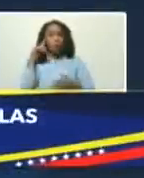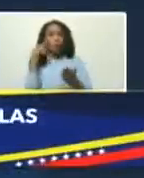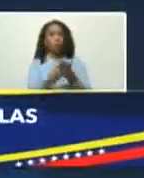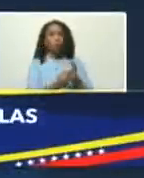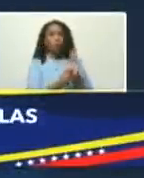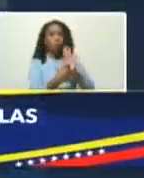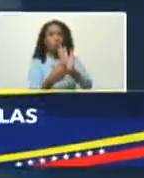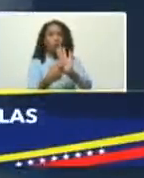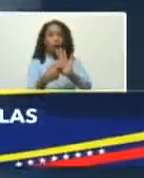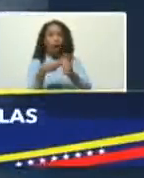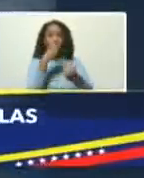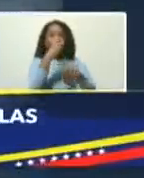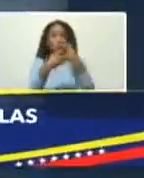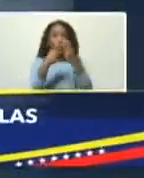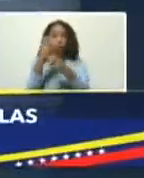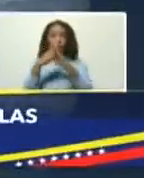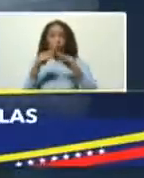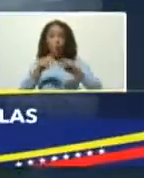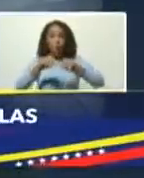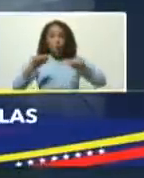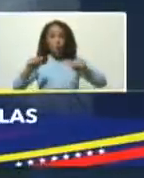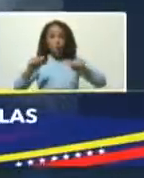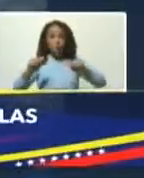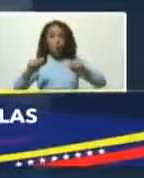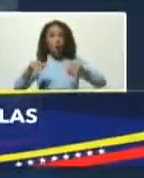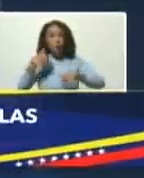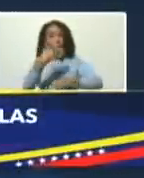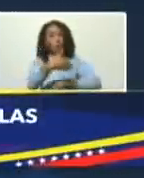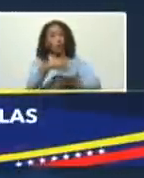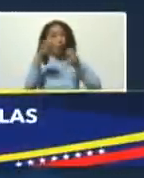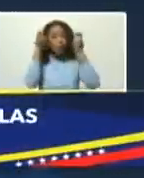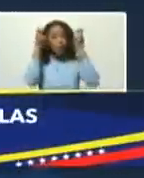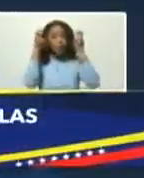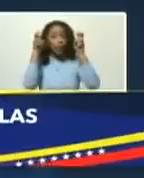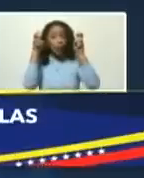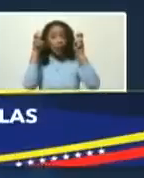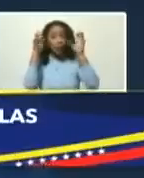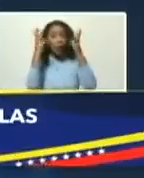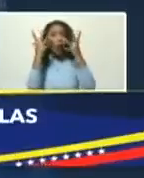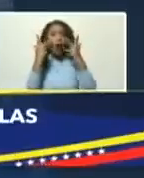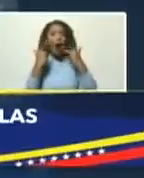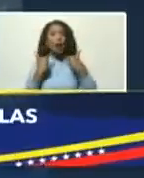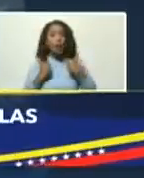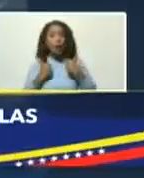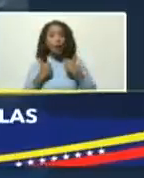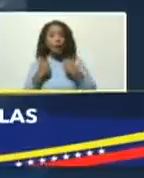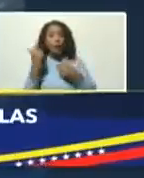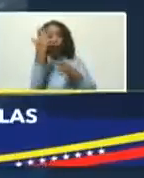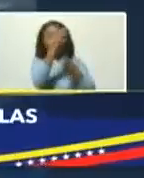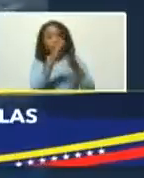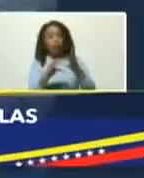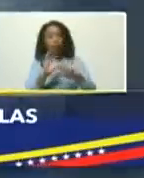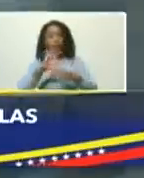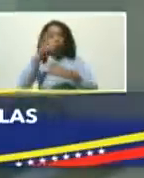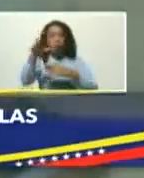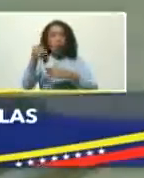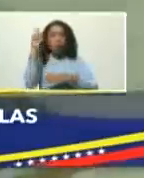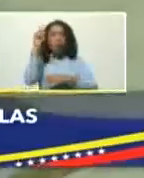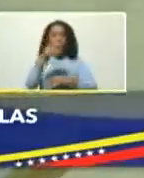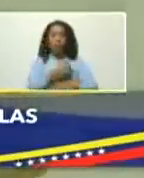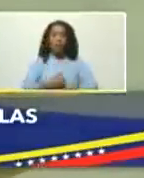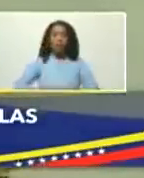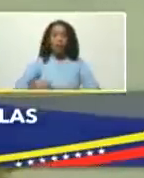a los turistas todo el desarrollo en cuanto al tema de la fauna que es característica de la isla y también presidente